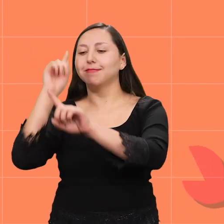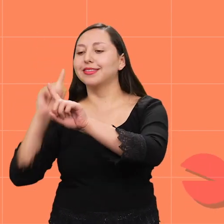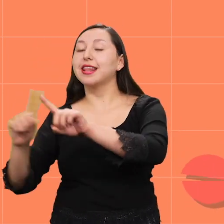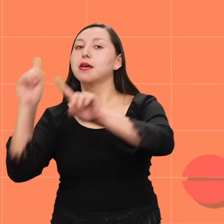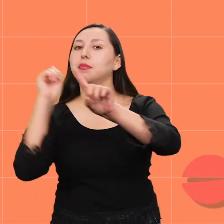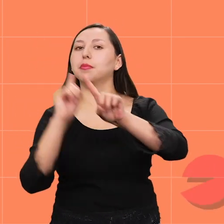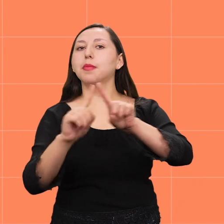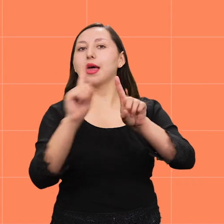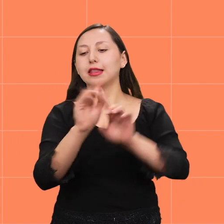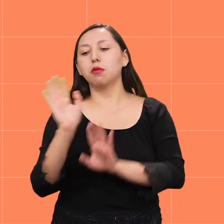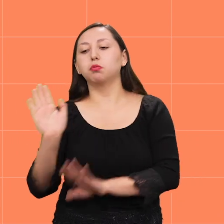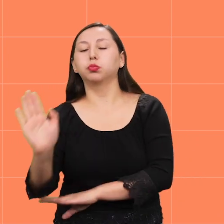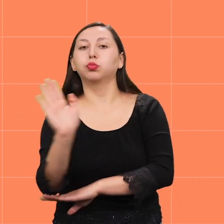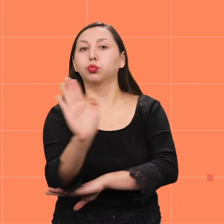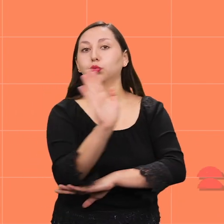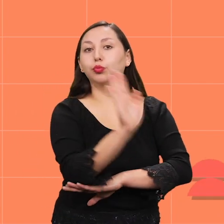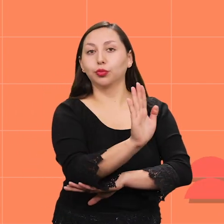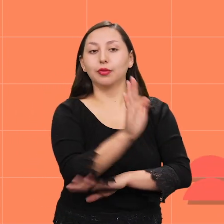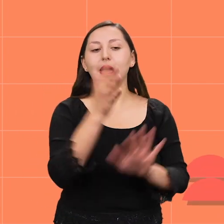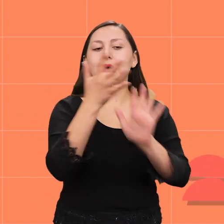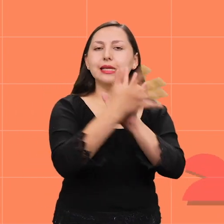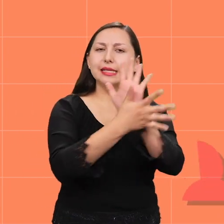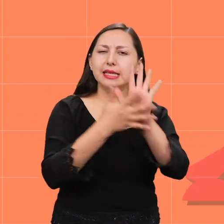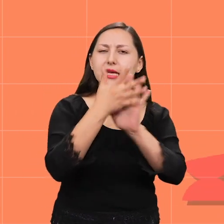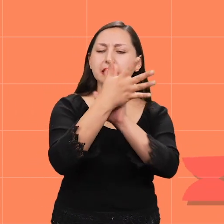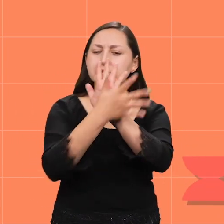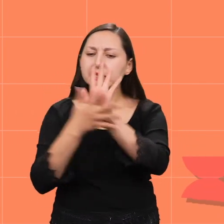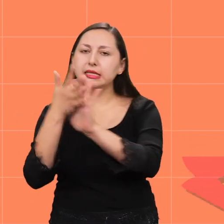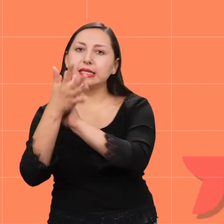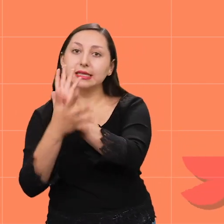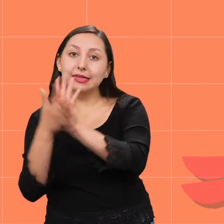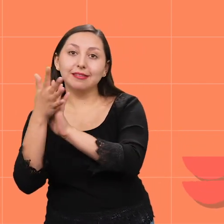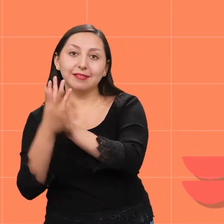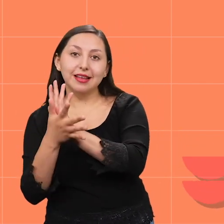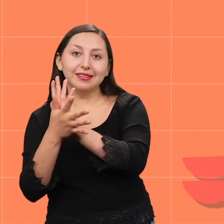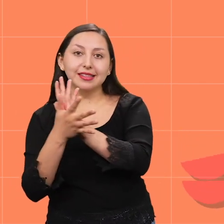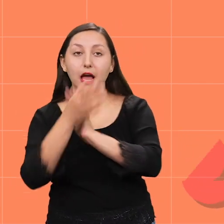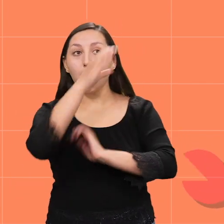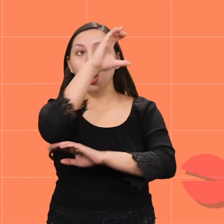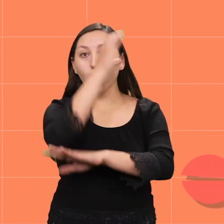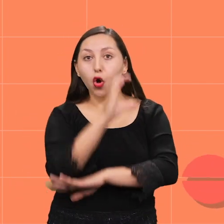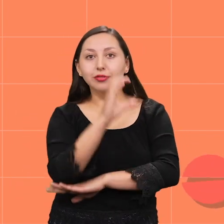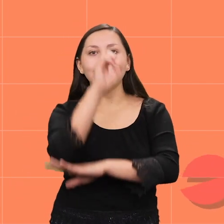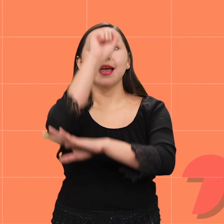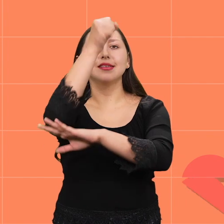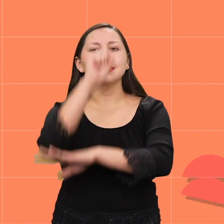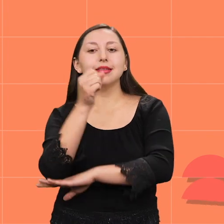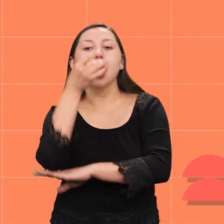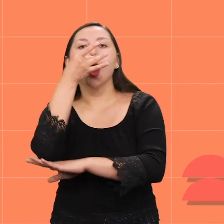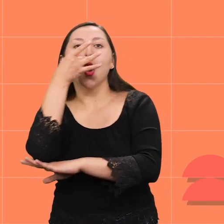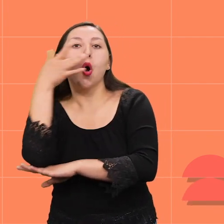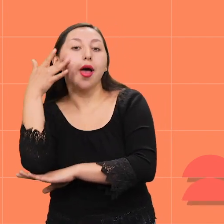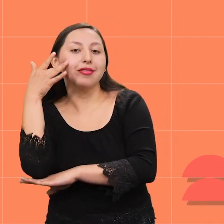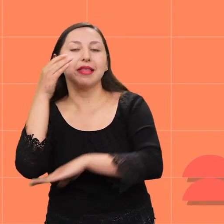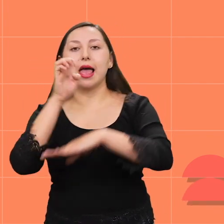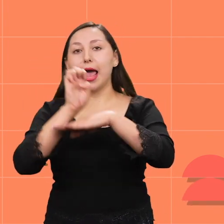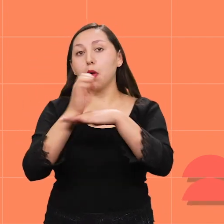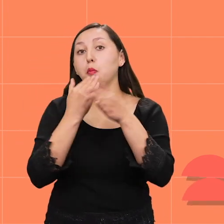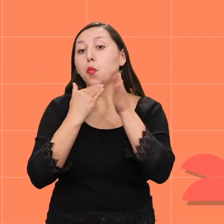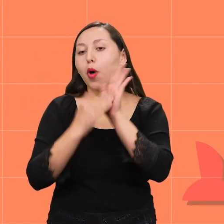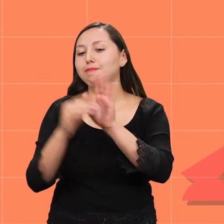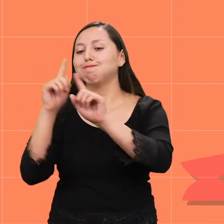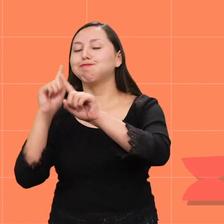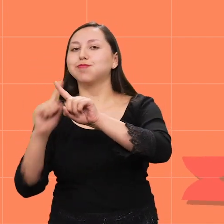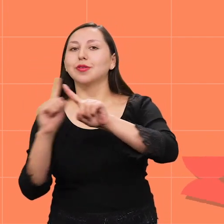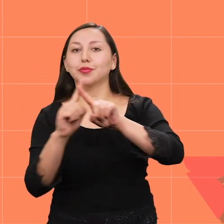Incluso algunas señas pueden variar entre las regiones de un mismo país. El alfabeto manual